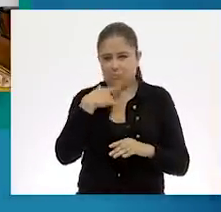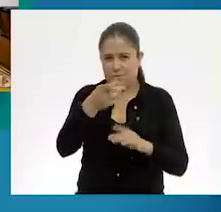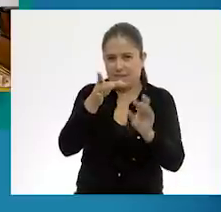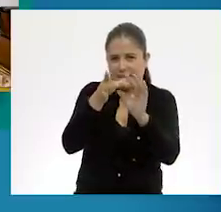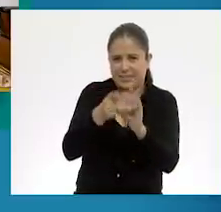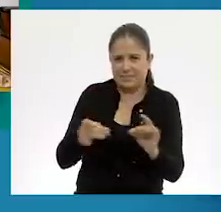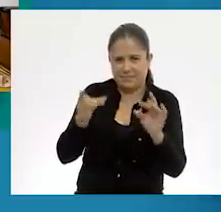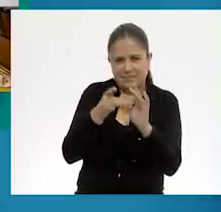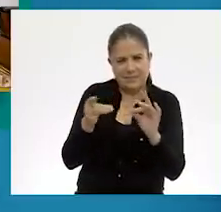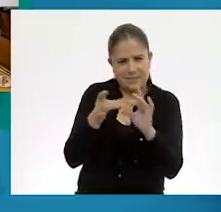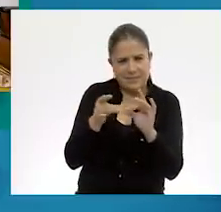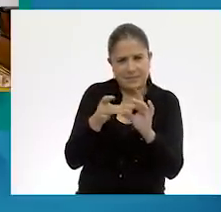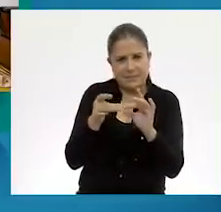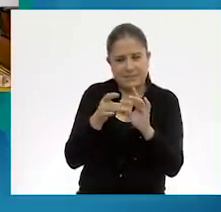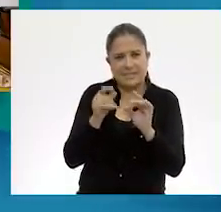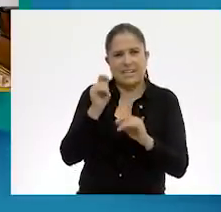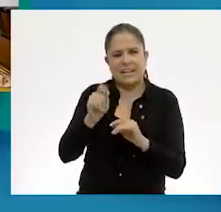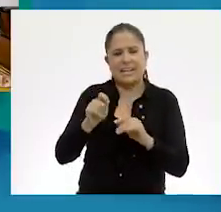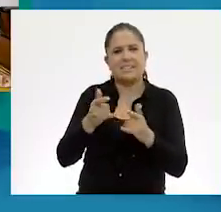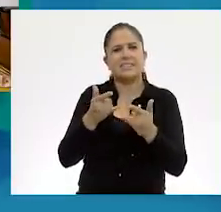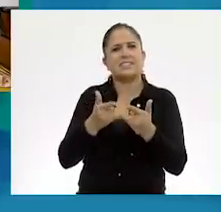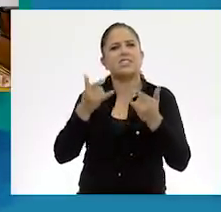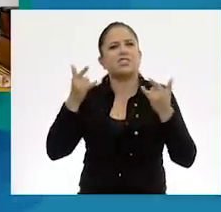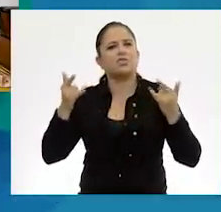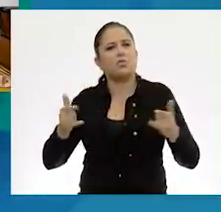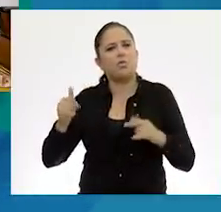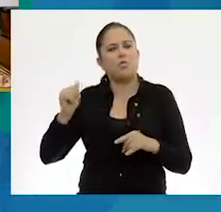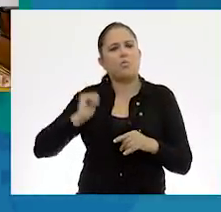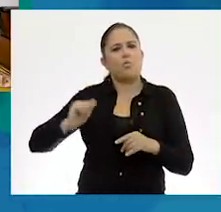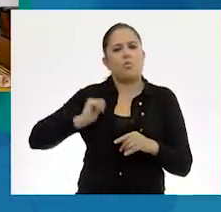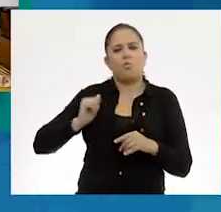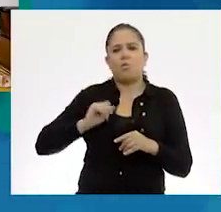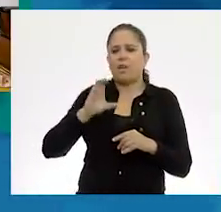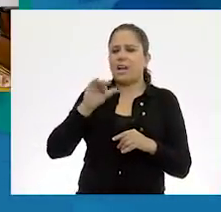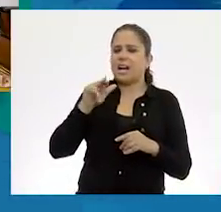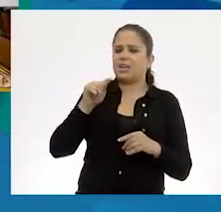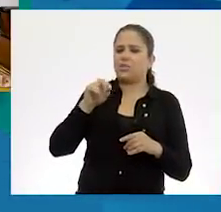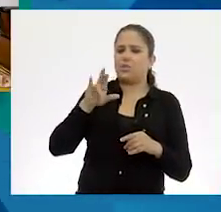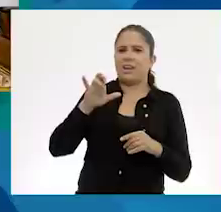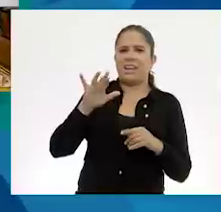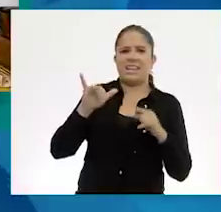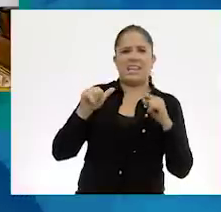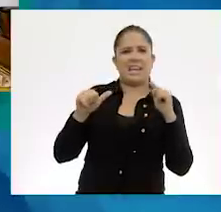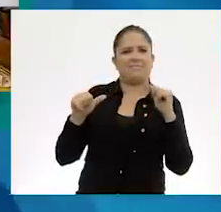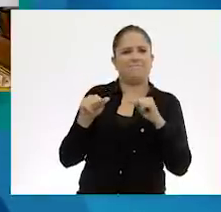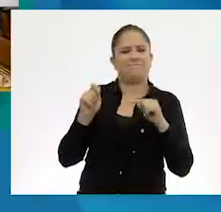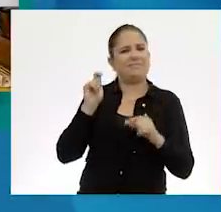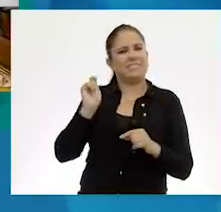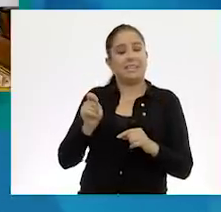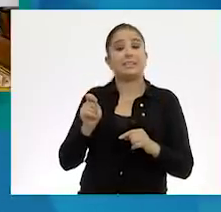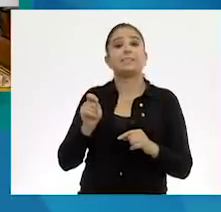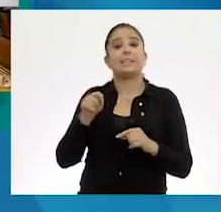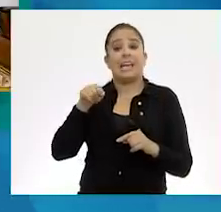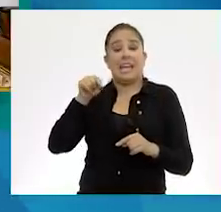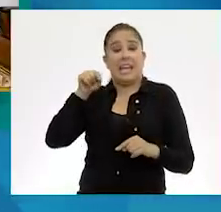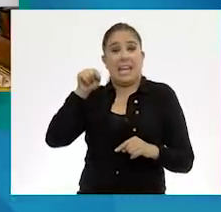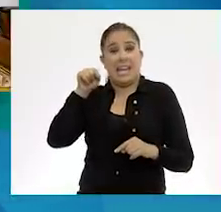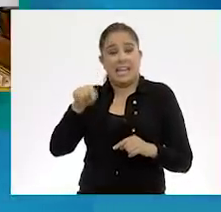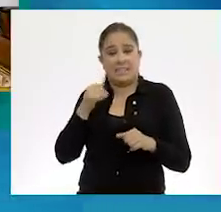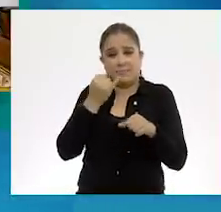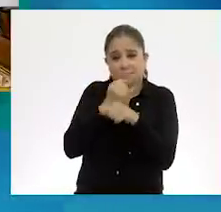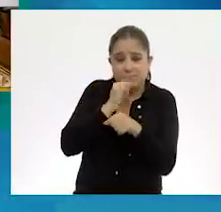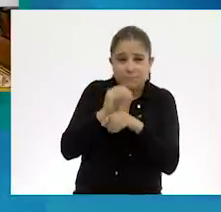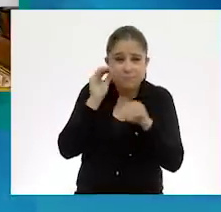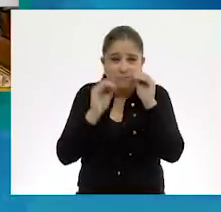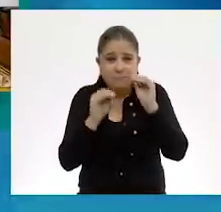un poquito de la historia de la cartonería tradicional mexicana. Esta técnica viene desde